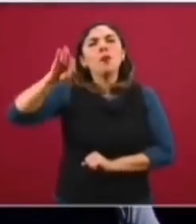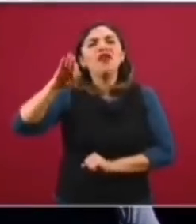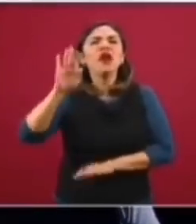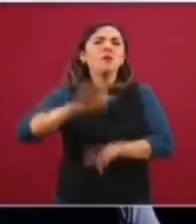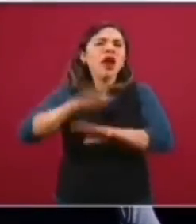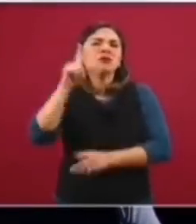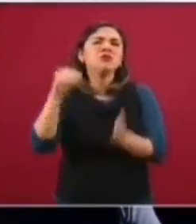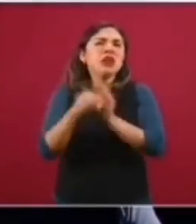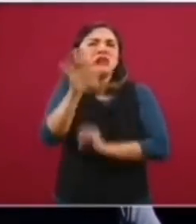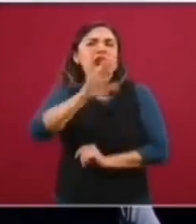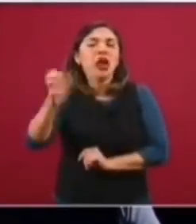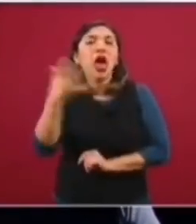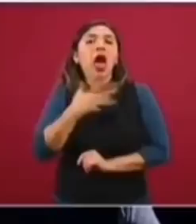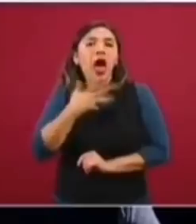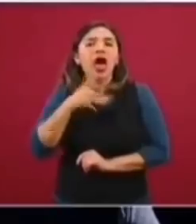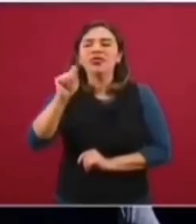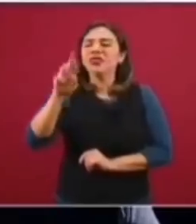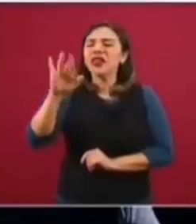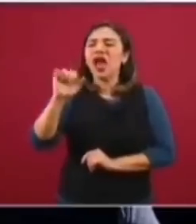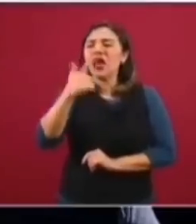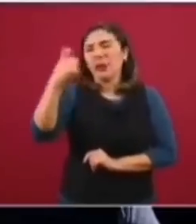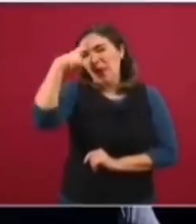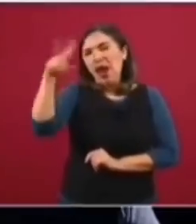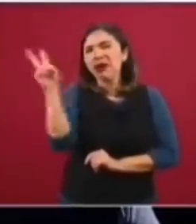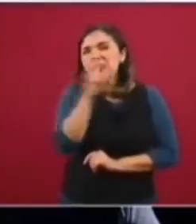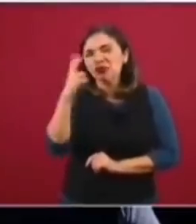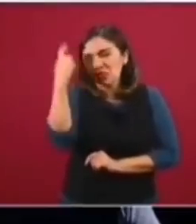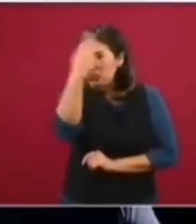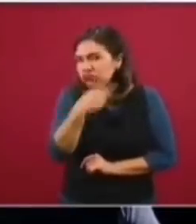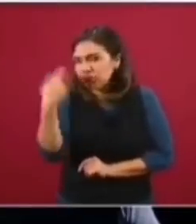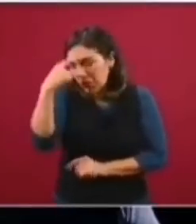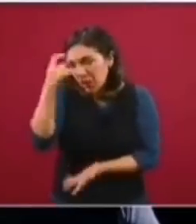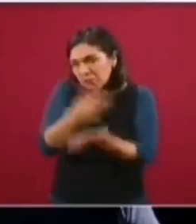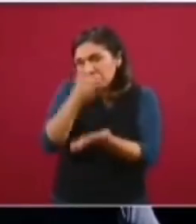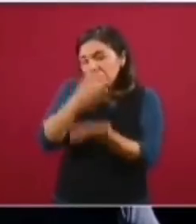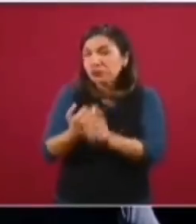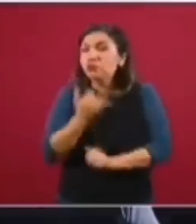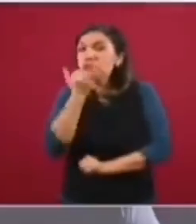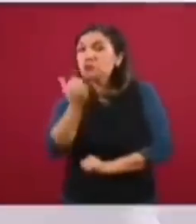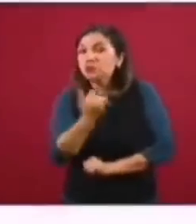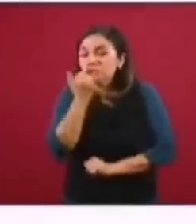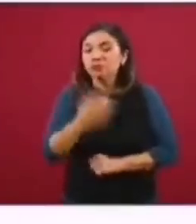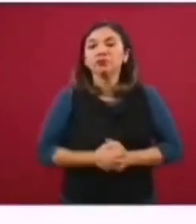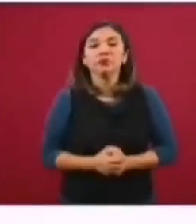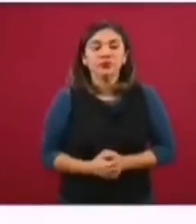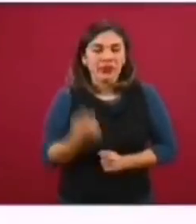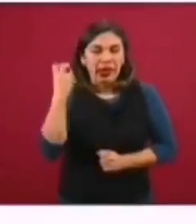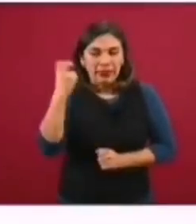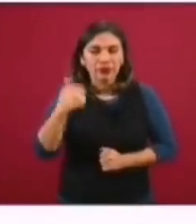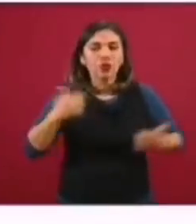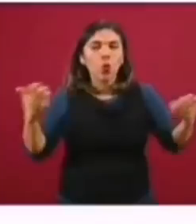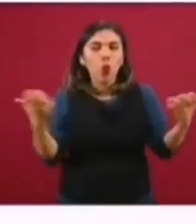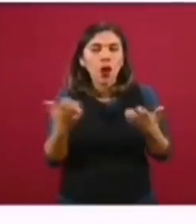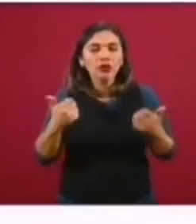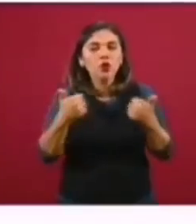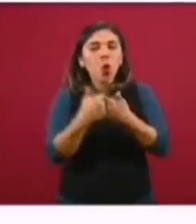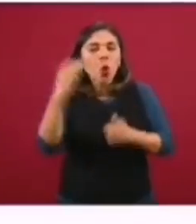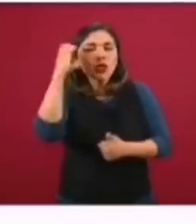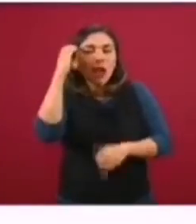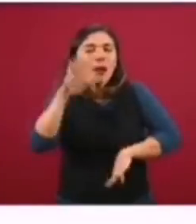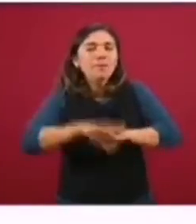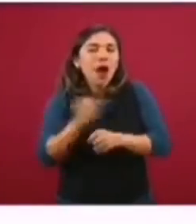.500 que tienen triage respiratorios para la detección de casos. Este es lo que hicimos con las camas